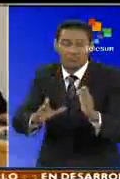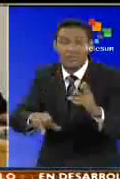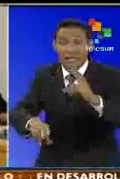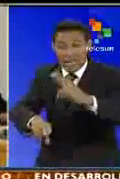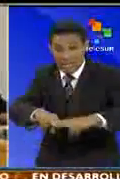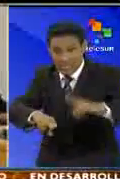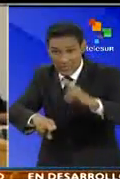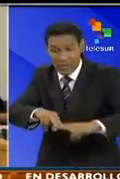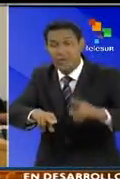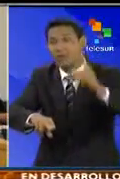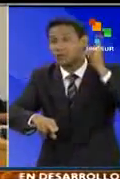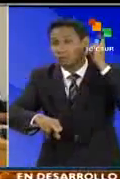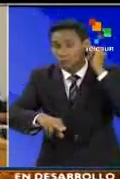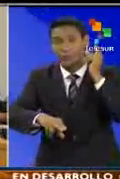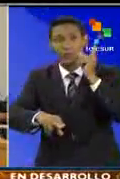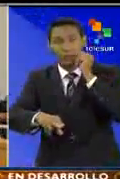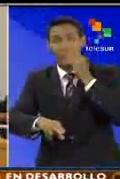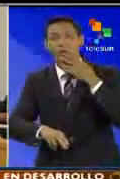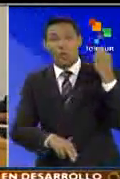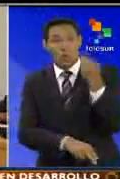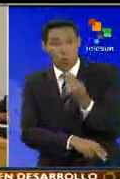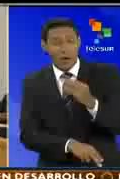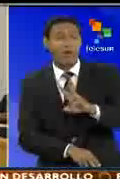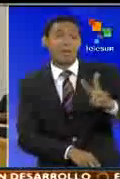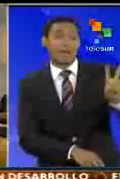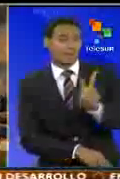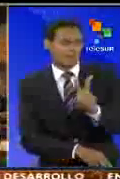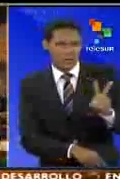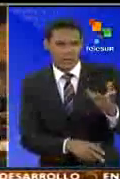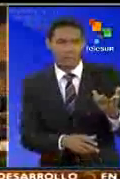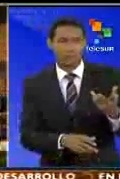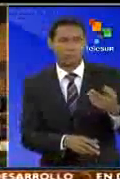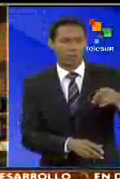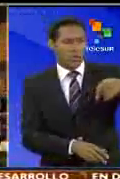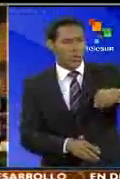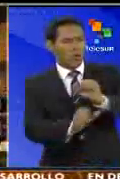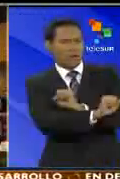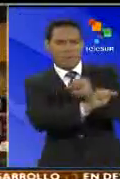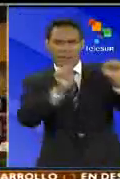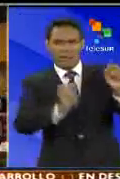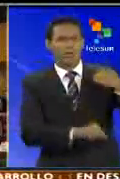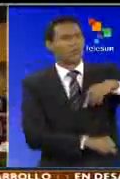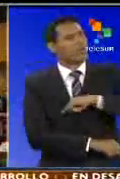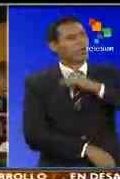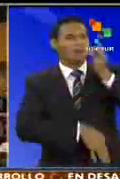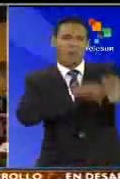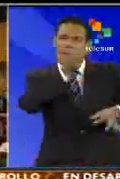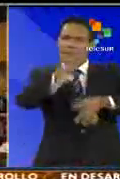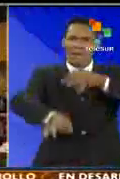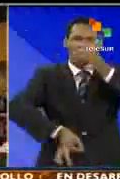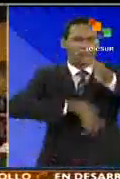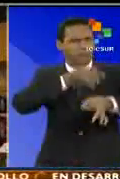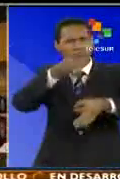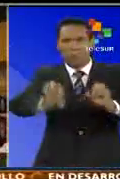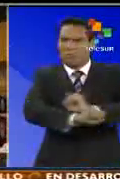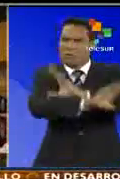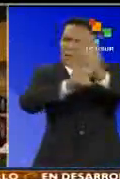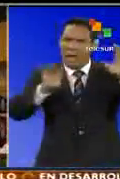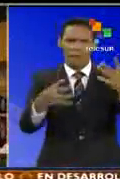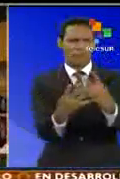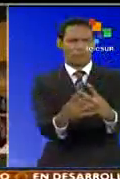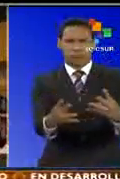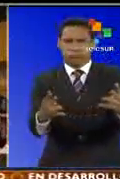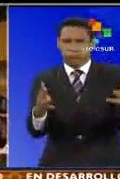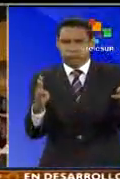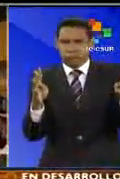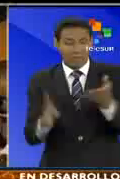niños, niñas y adolescentes en nuestro país. Esta mañana hemos tenido la oportunidad de poder defender frente a los miembros de